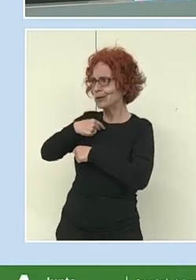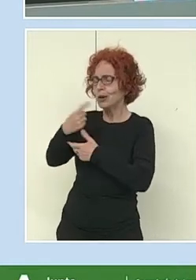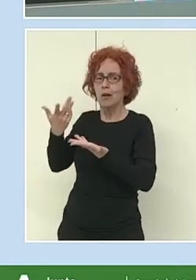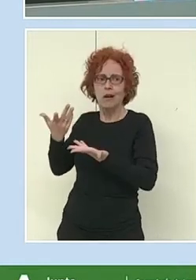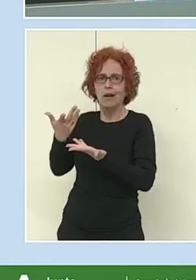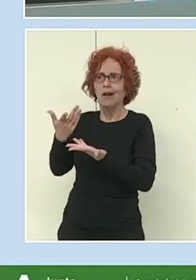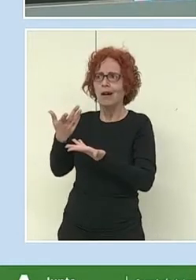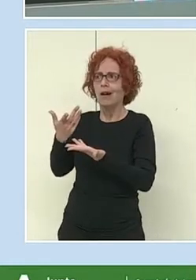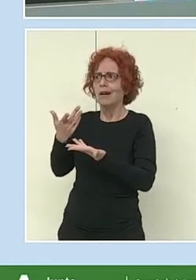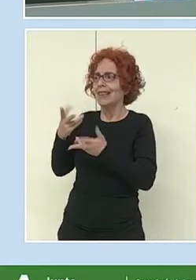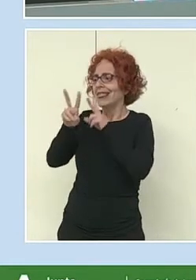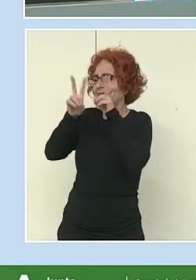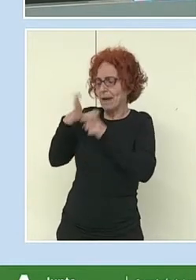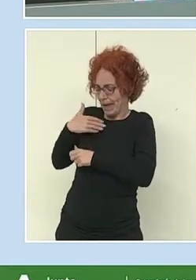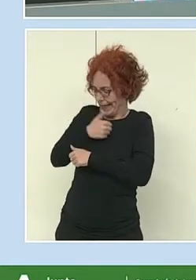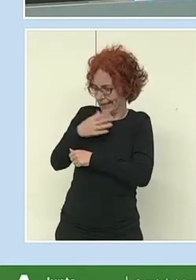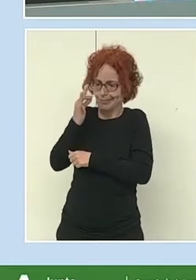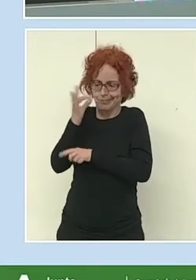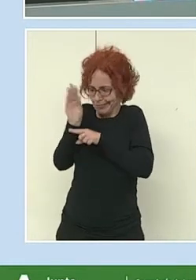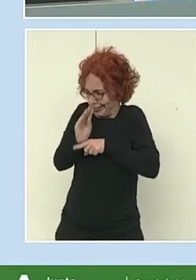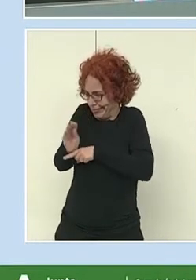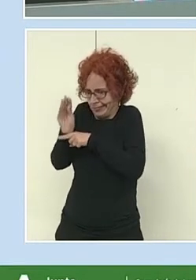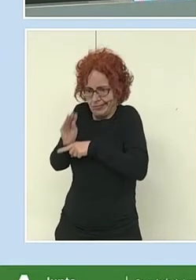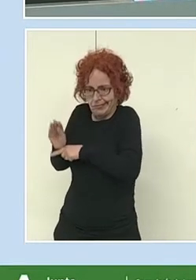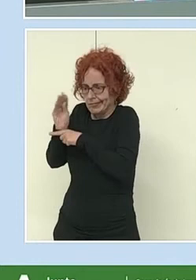bueno, profesiones relacionadas con el ámbito de los cuidados.